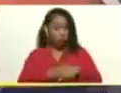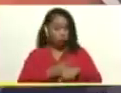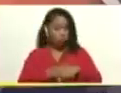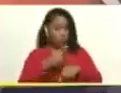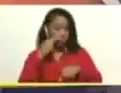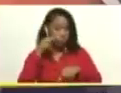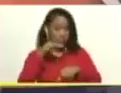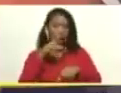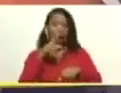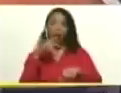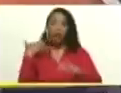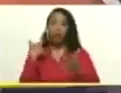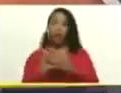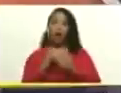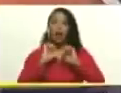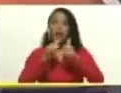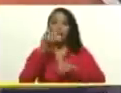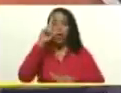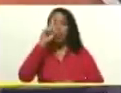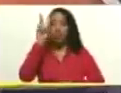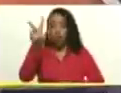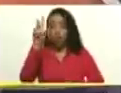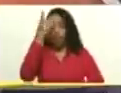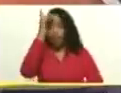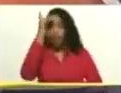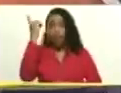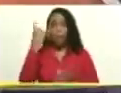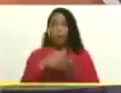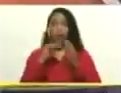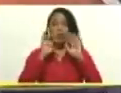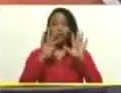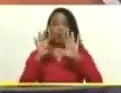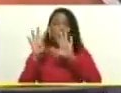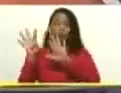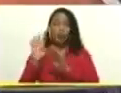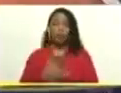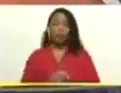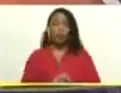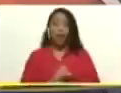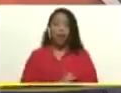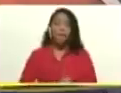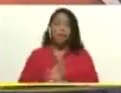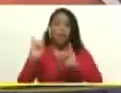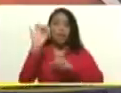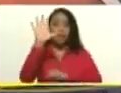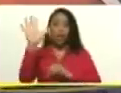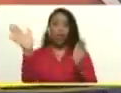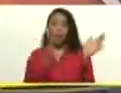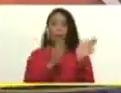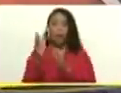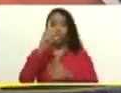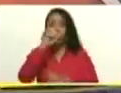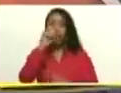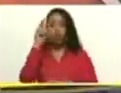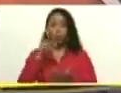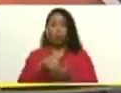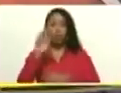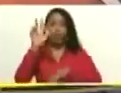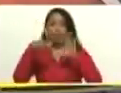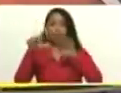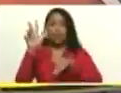Se inicia el 2 de febrero de 1999 y culmina el 5 de marzo del año 2013,